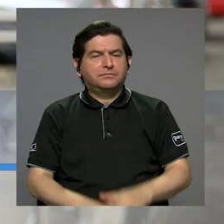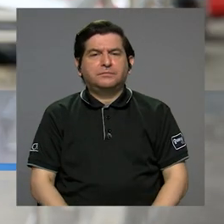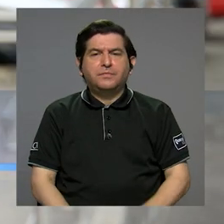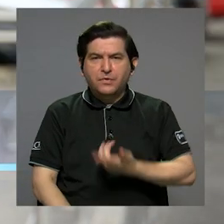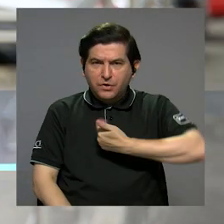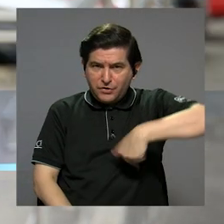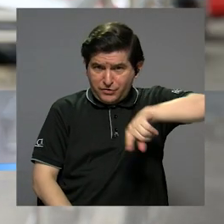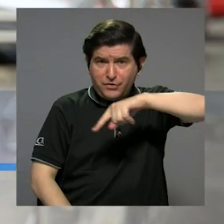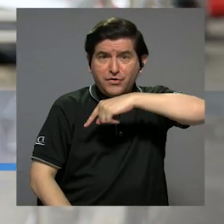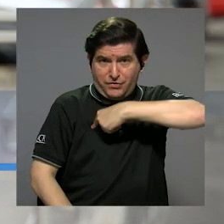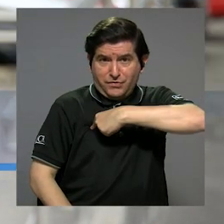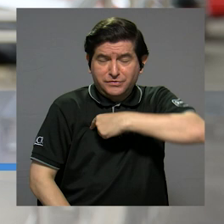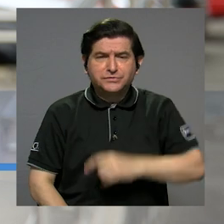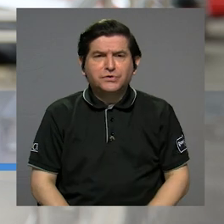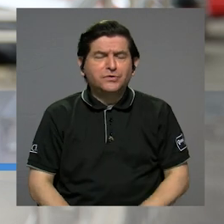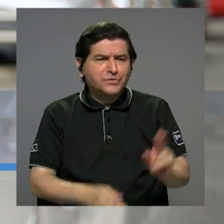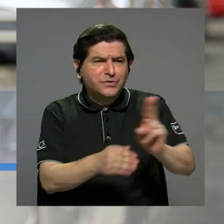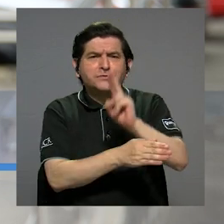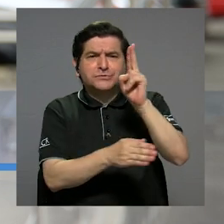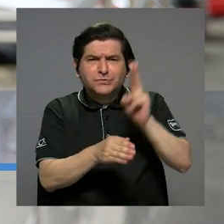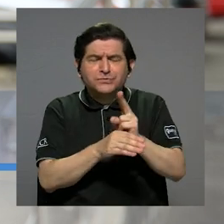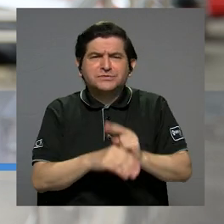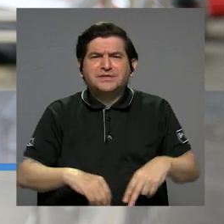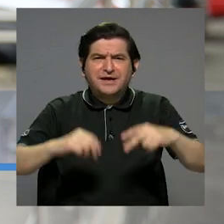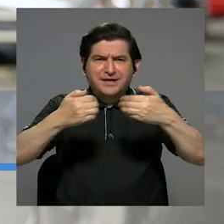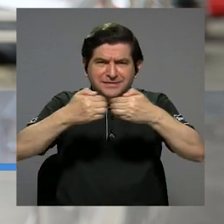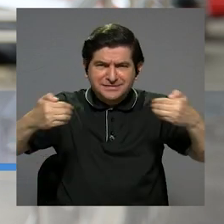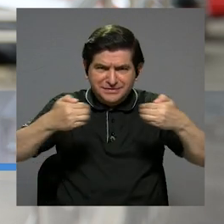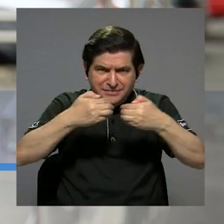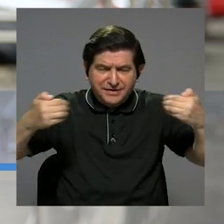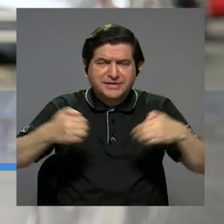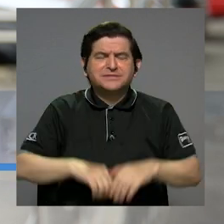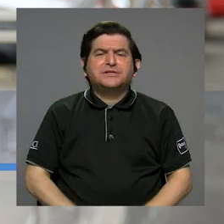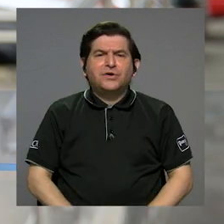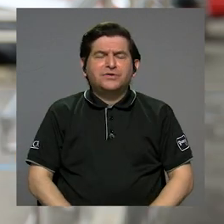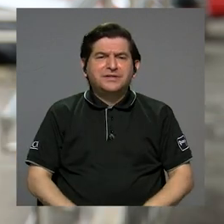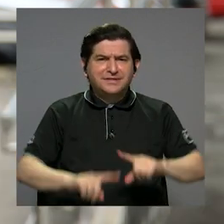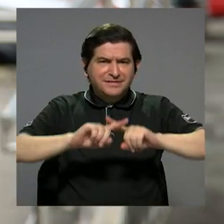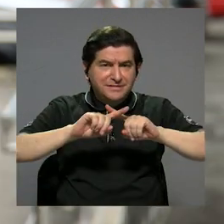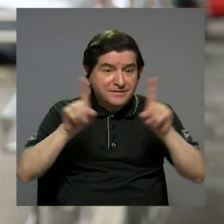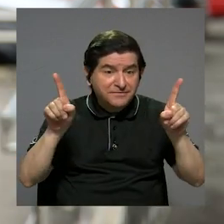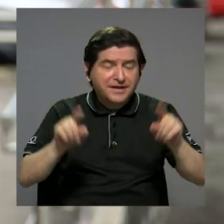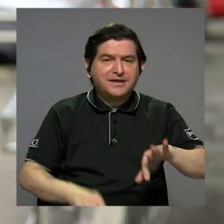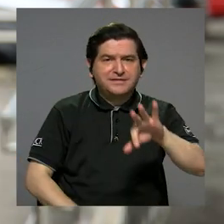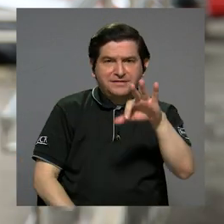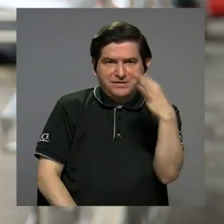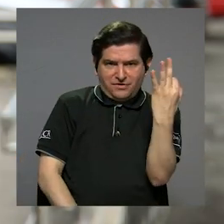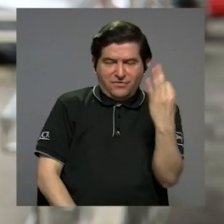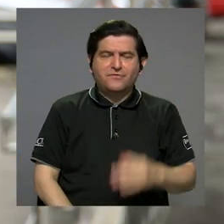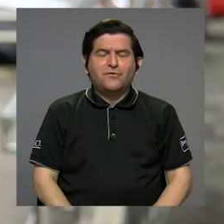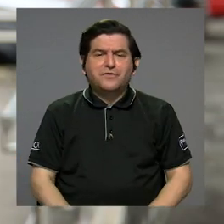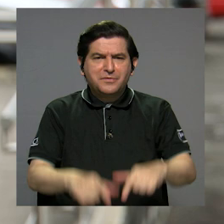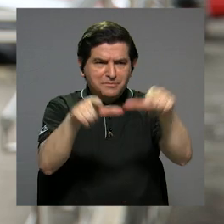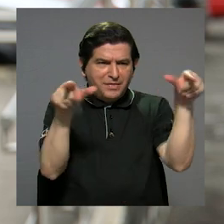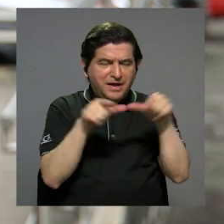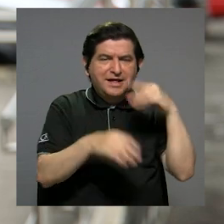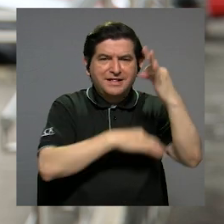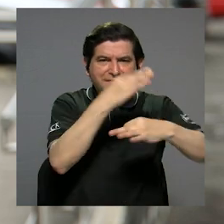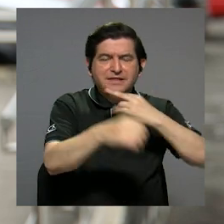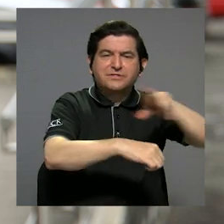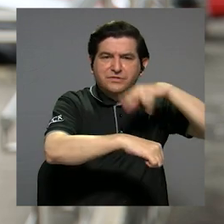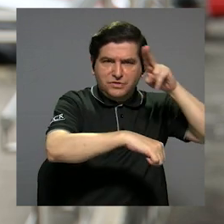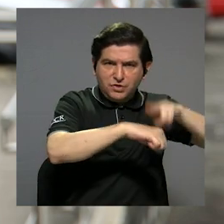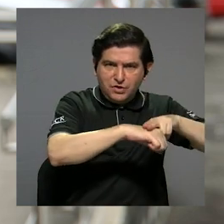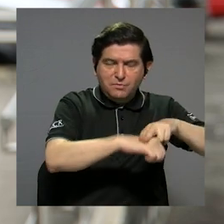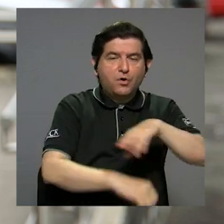logramos utilizar filtros en los que podíamos diferenciar las formas en el terreno que son de origen